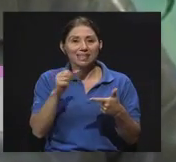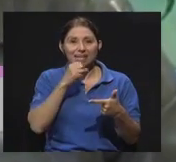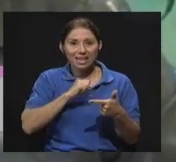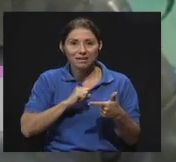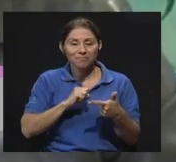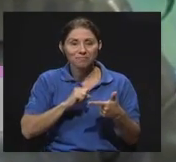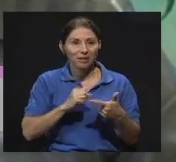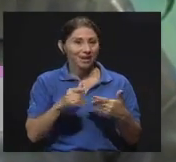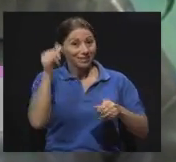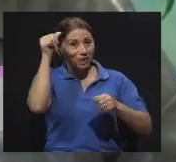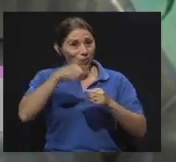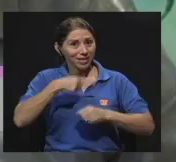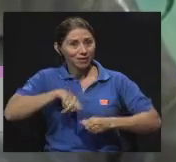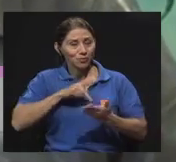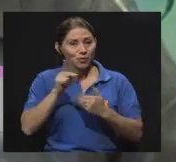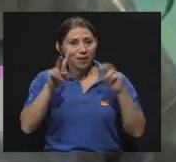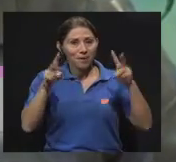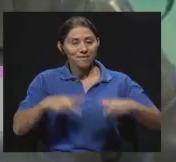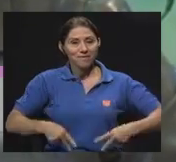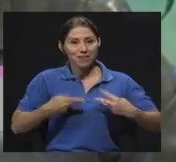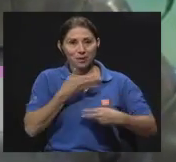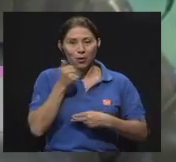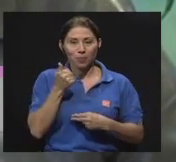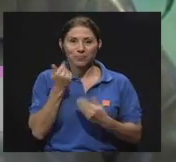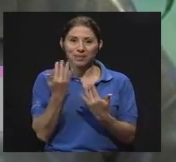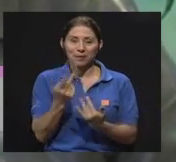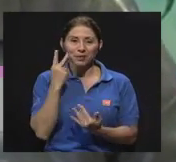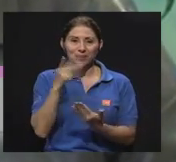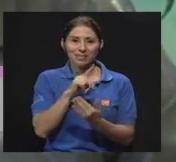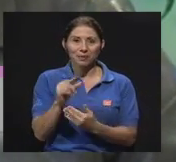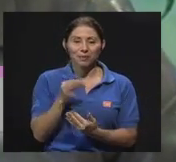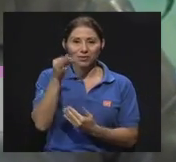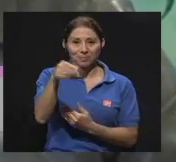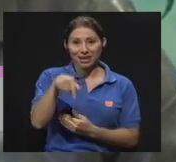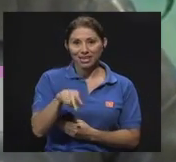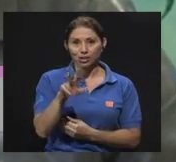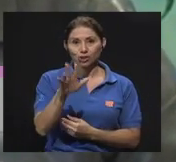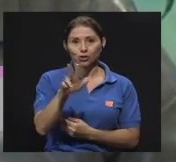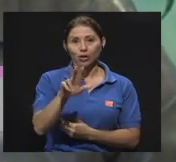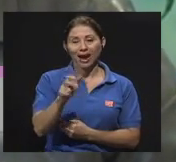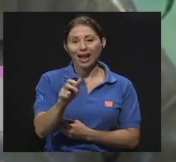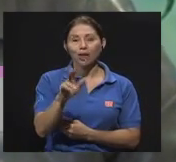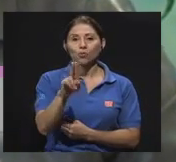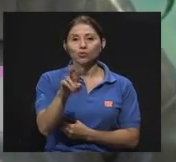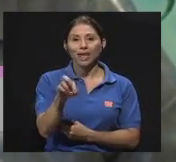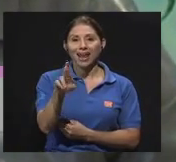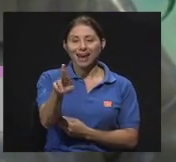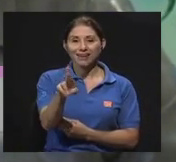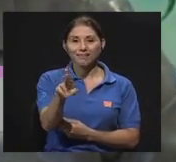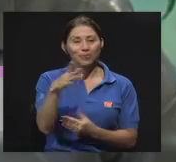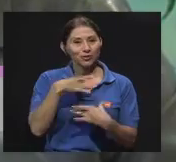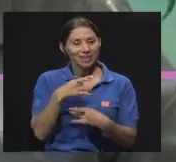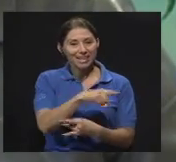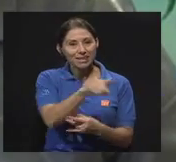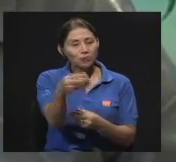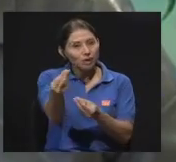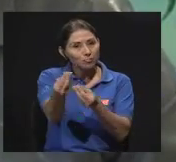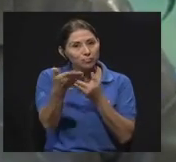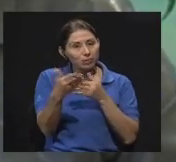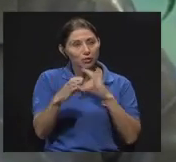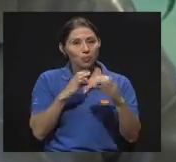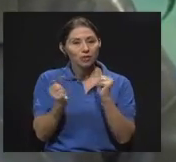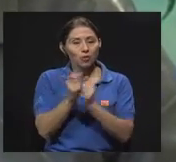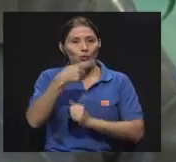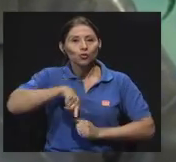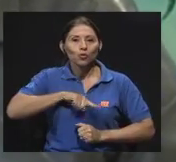somos Vivir Mejor. Esperamos que nos sintonice la próxima semana aquí por su canal UCR. Nos interesa que nos haga llegar ese reporte de sintonía, sugerencias de